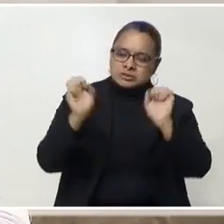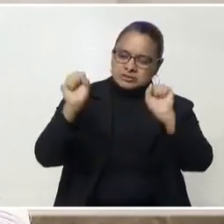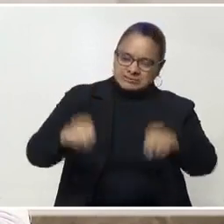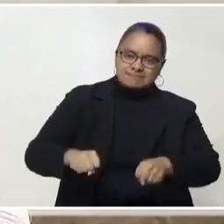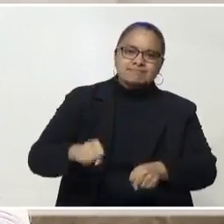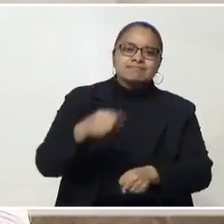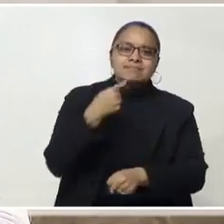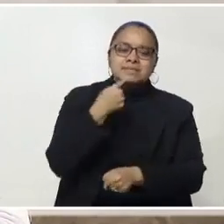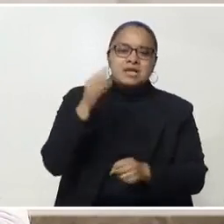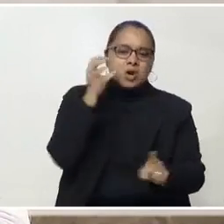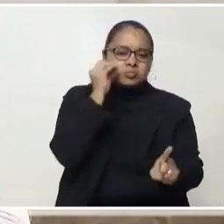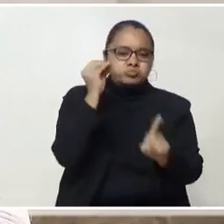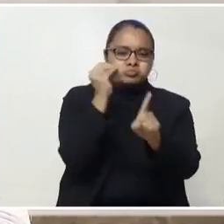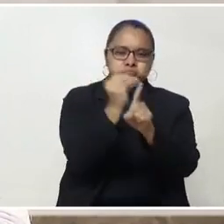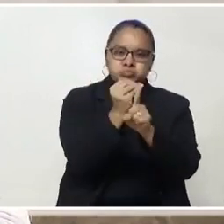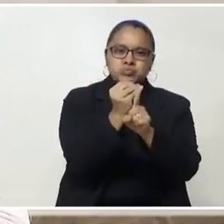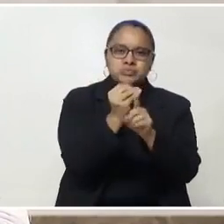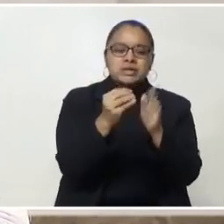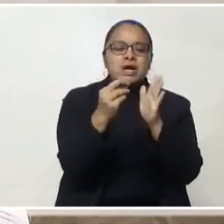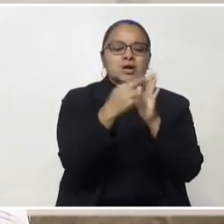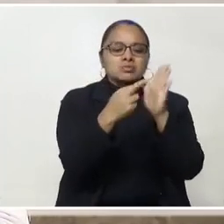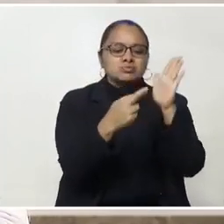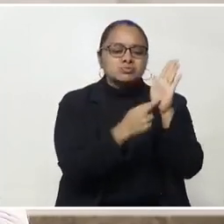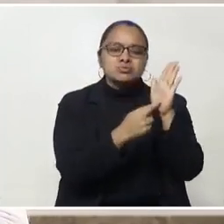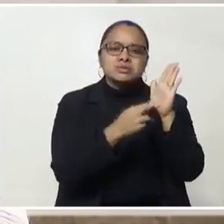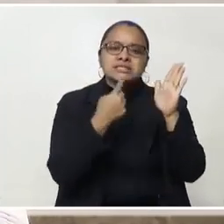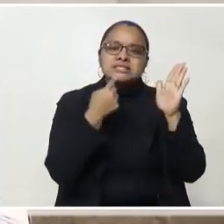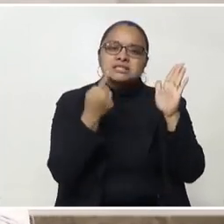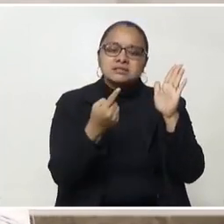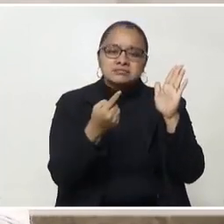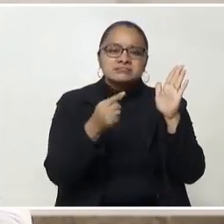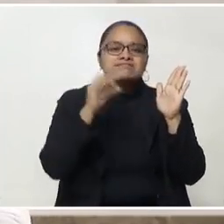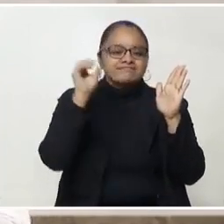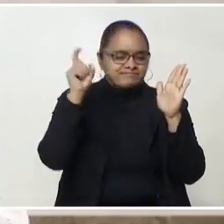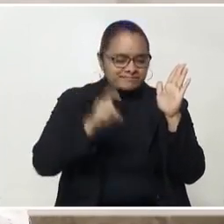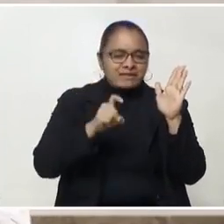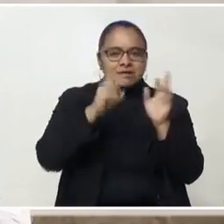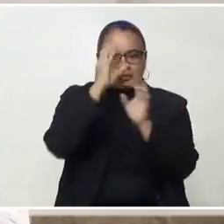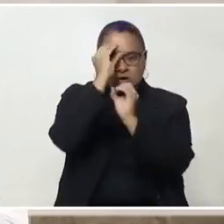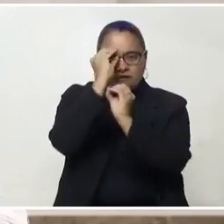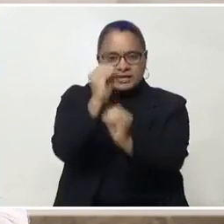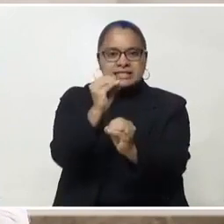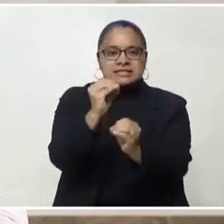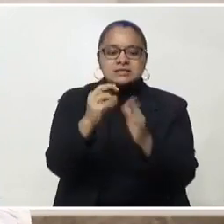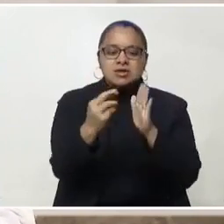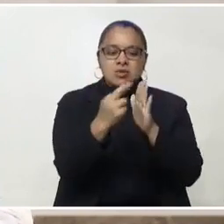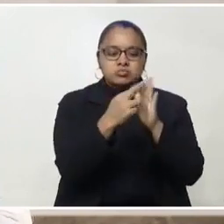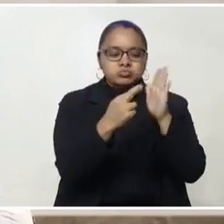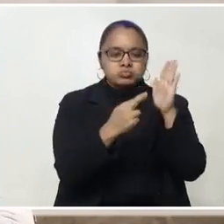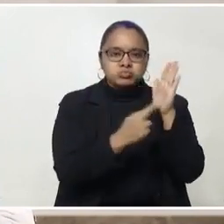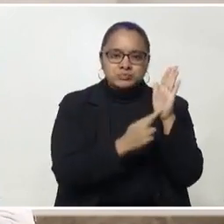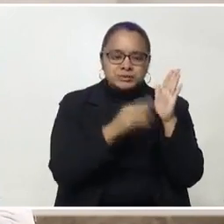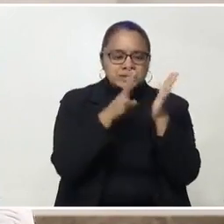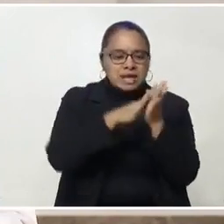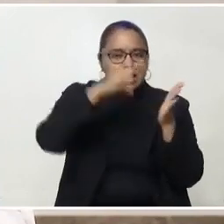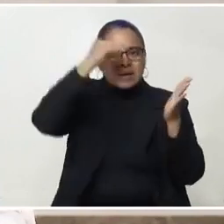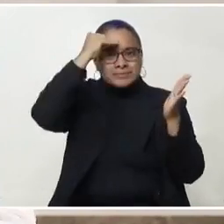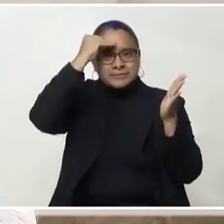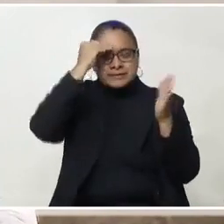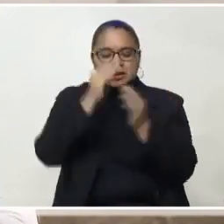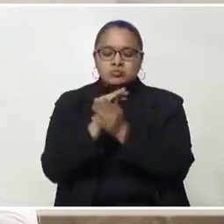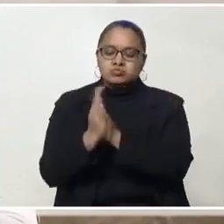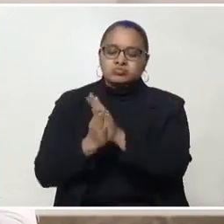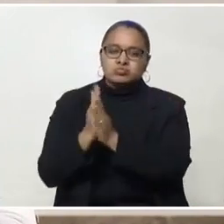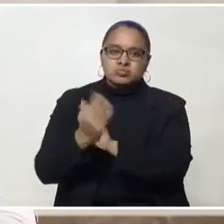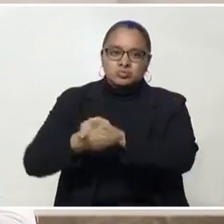instrucciones generadas por el Gobierno de la República y tomar todas las medidas de prevención y precaución. Lavado